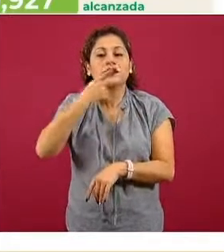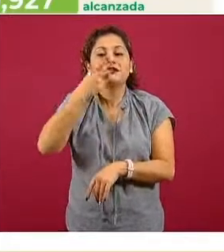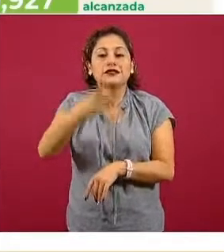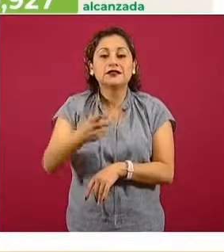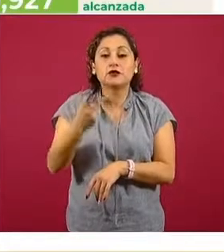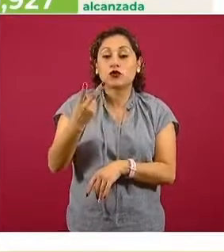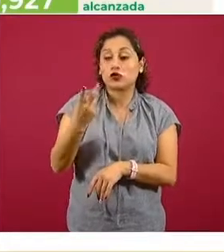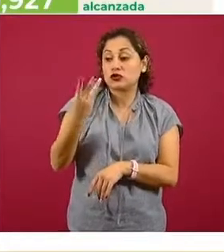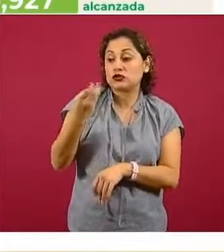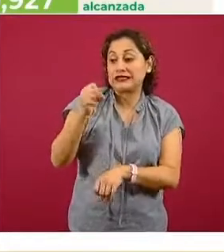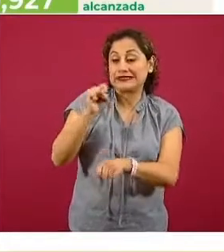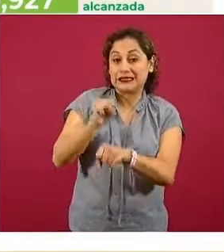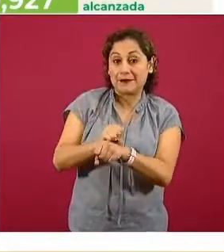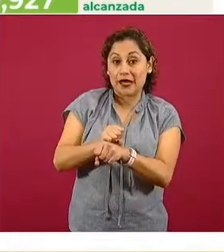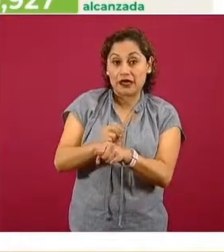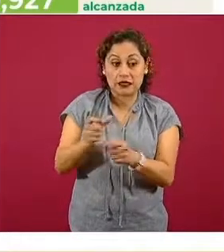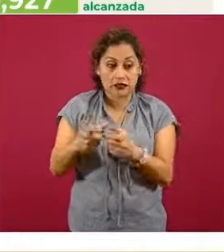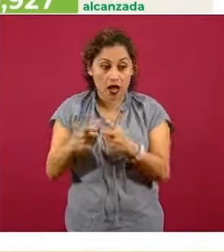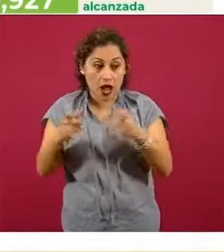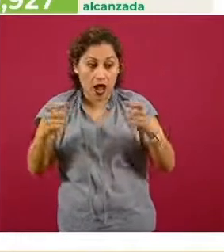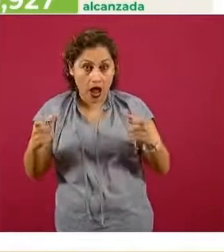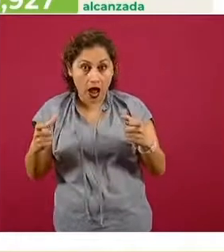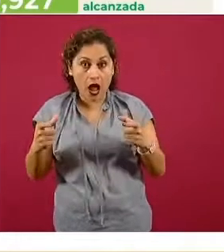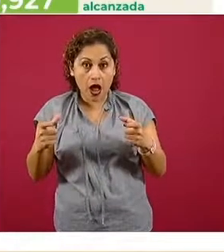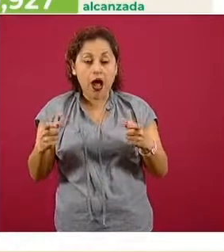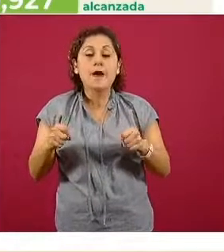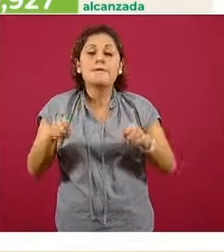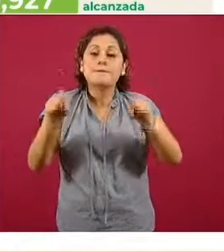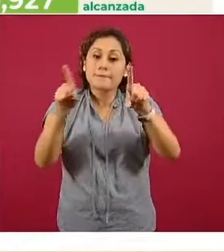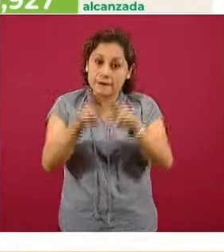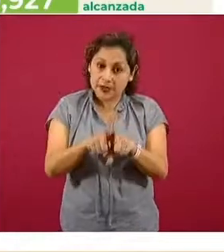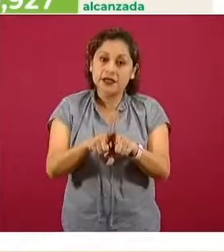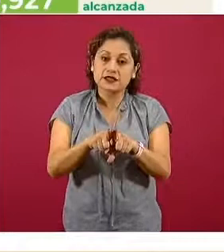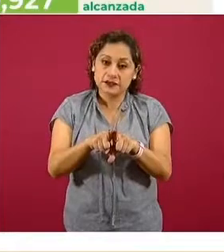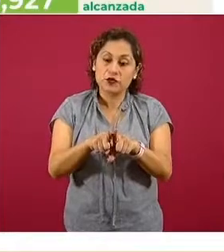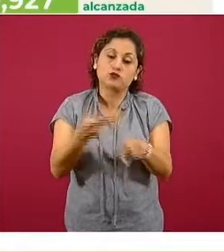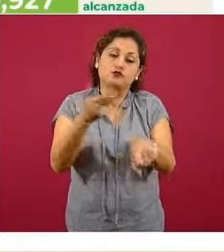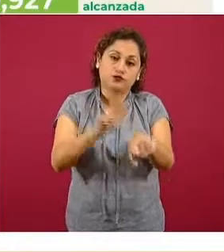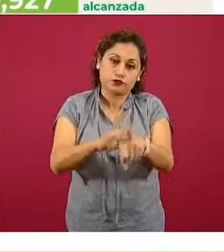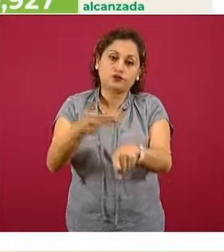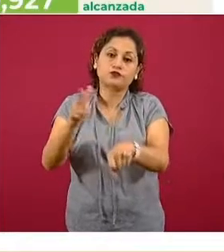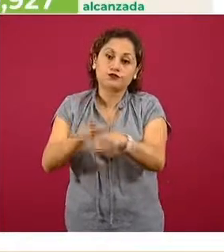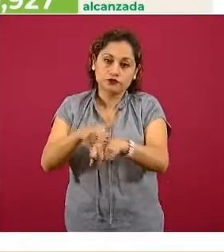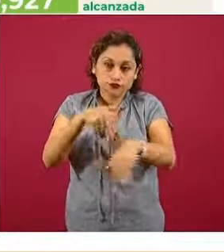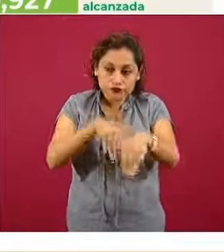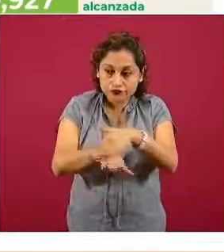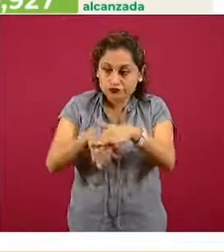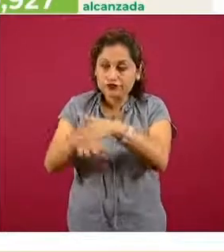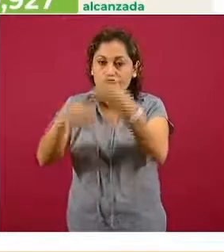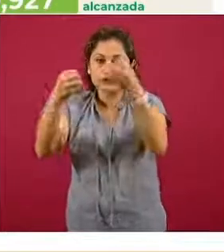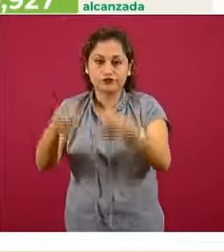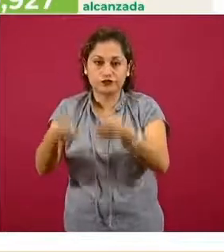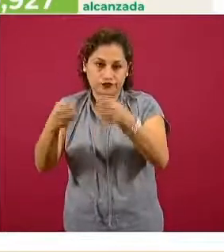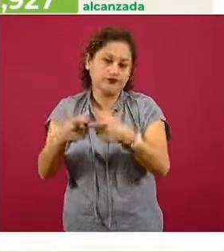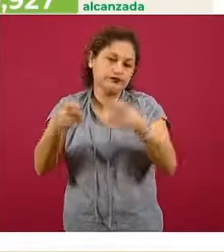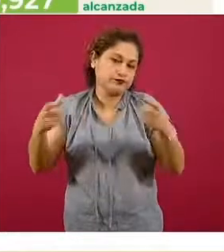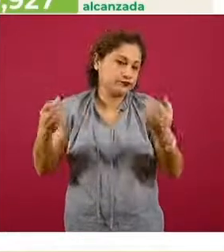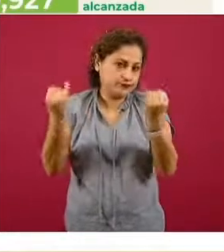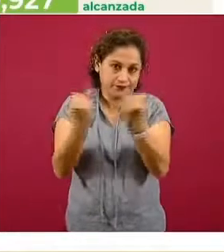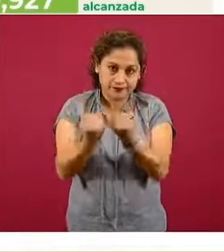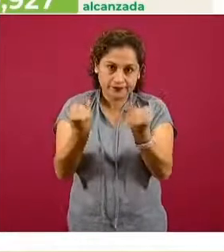de que vemos un incremento de los casos, también vemos un incremento, lógicamente, en las hospitalizaciones. Y para fines prácticos, pues